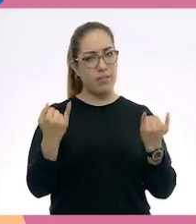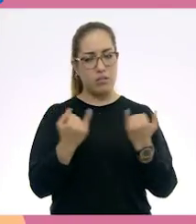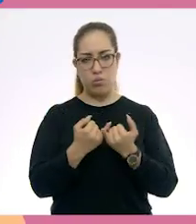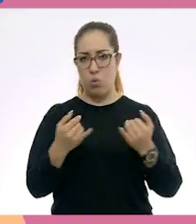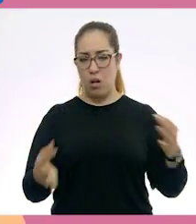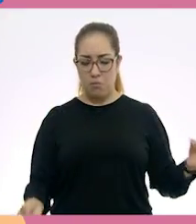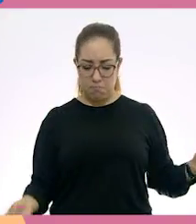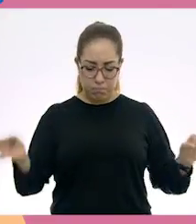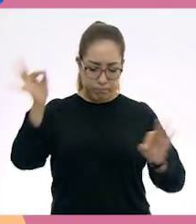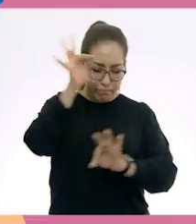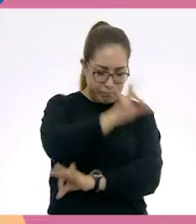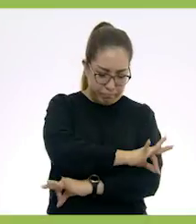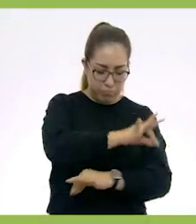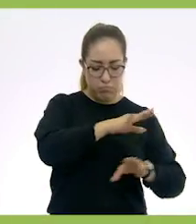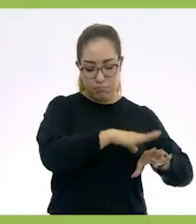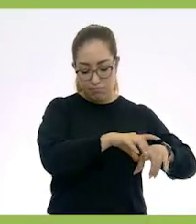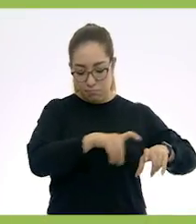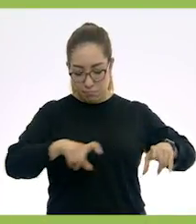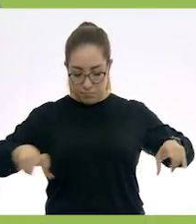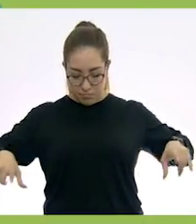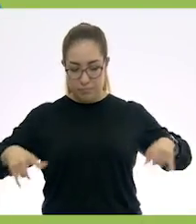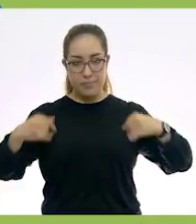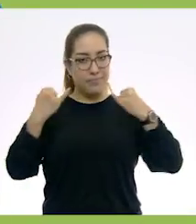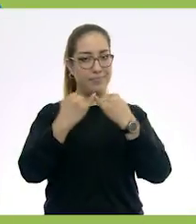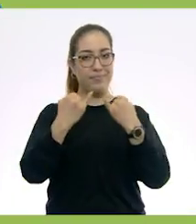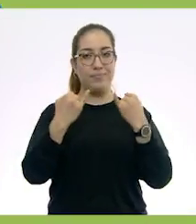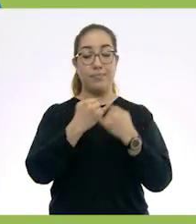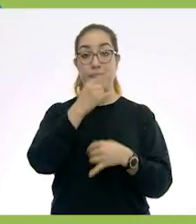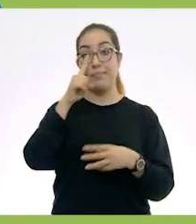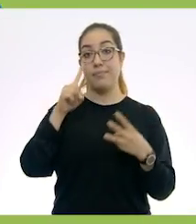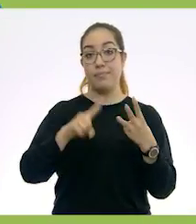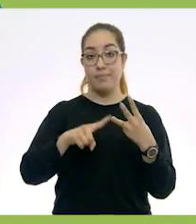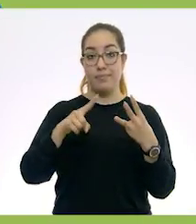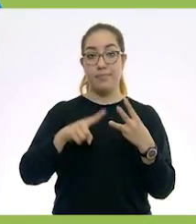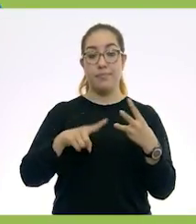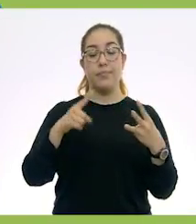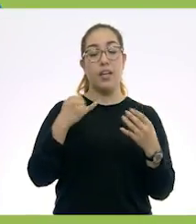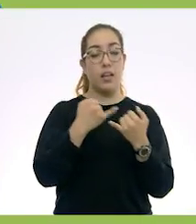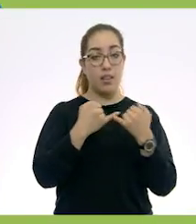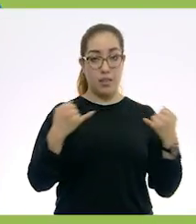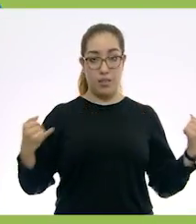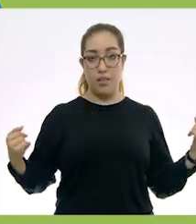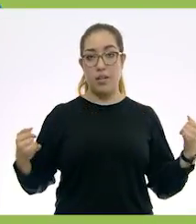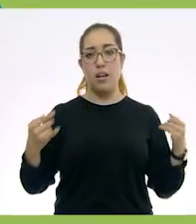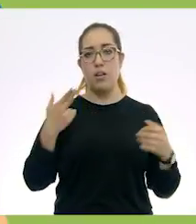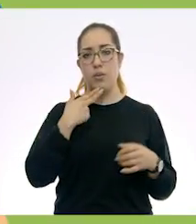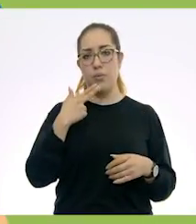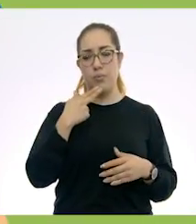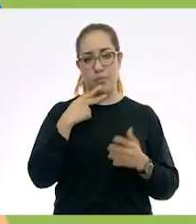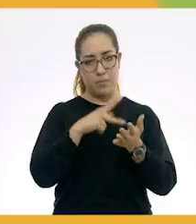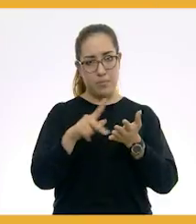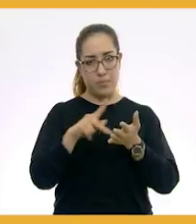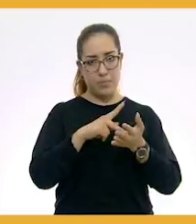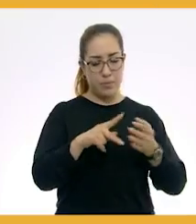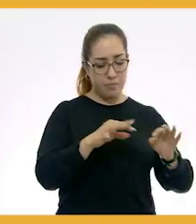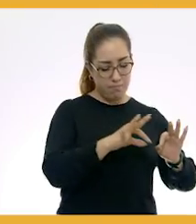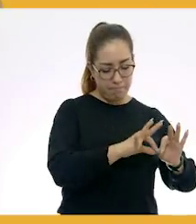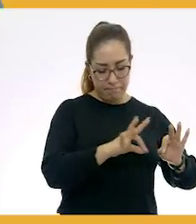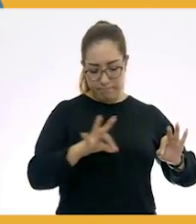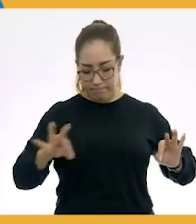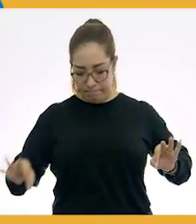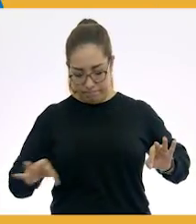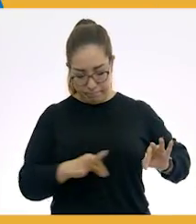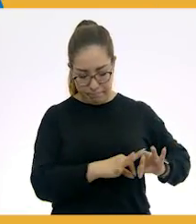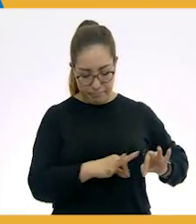anterior del otro lado de la playera. 3. Traza la línea horizontal entre los dos puntos.